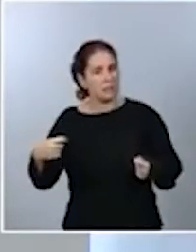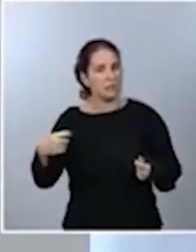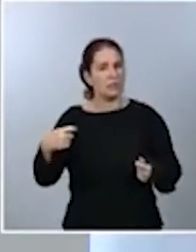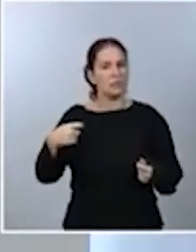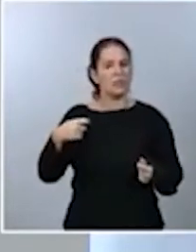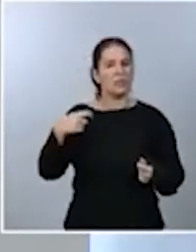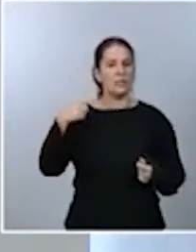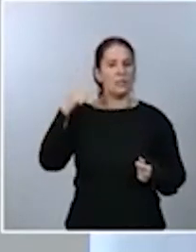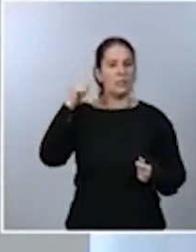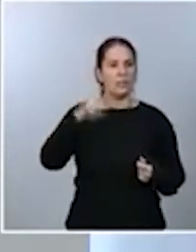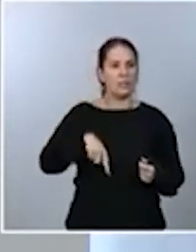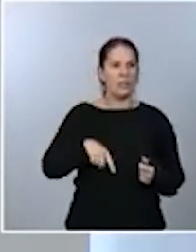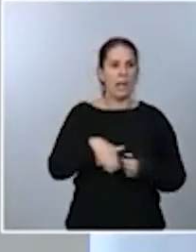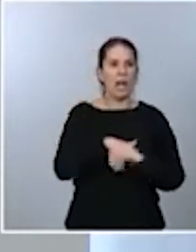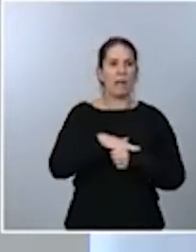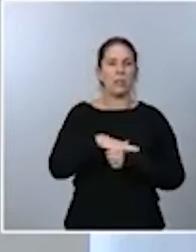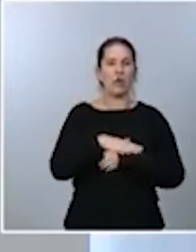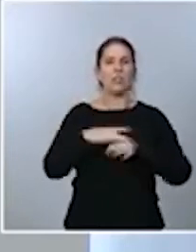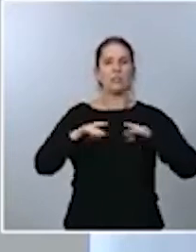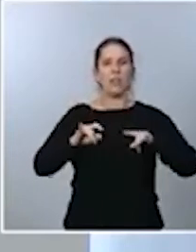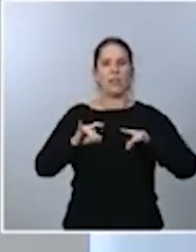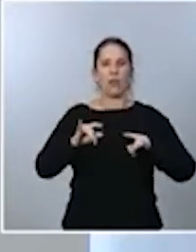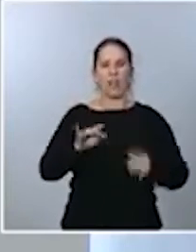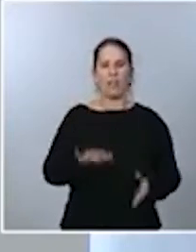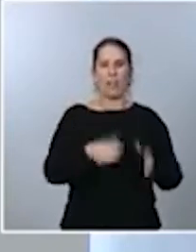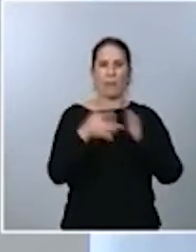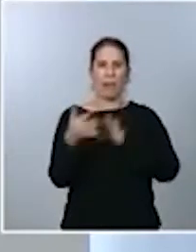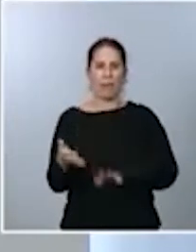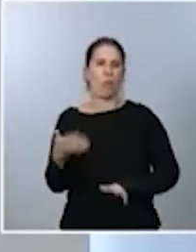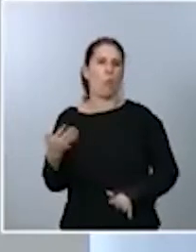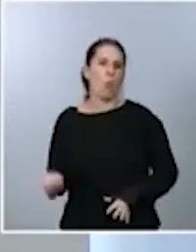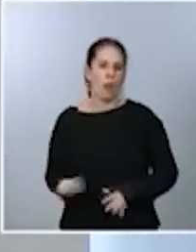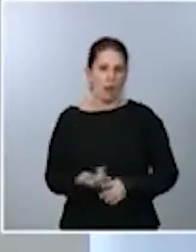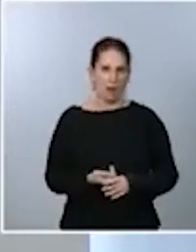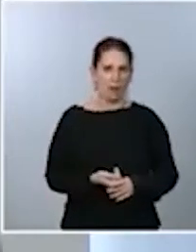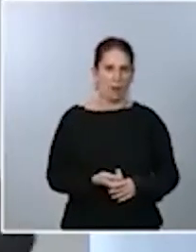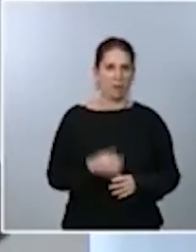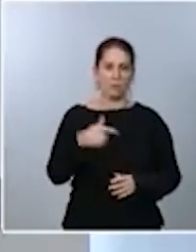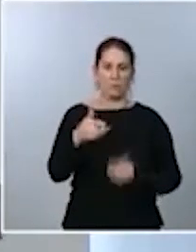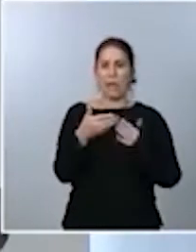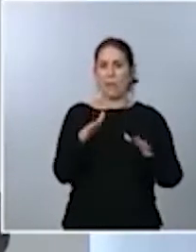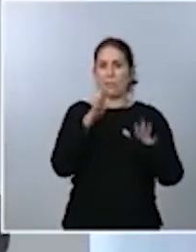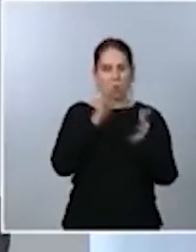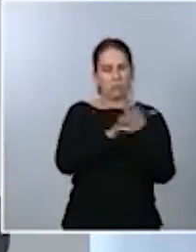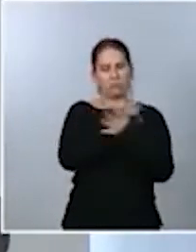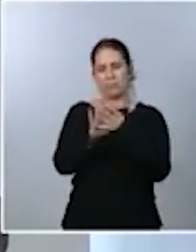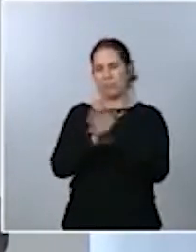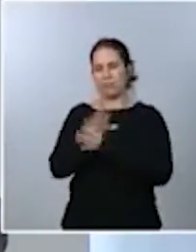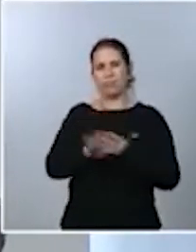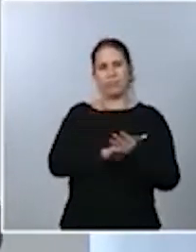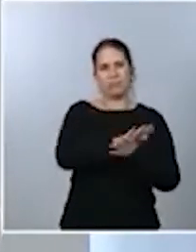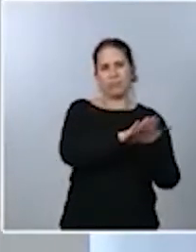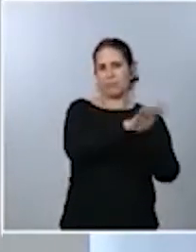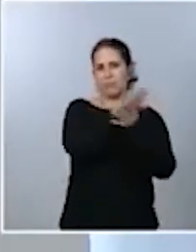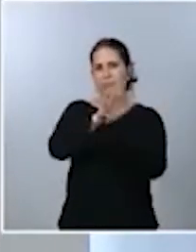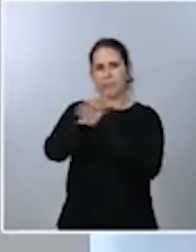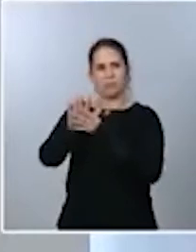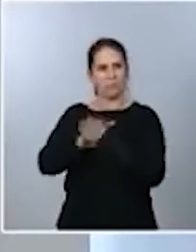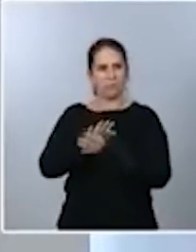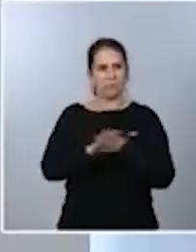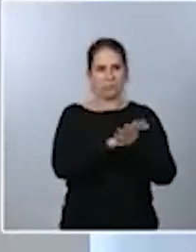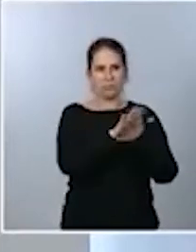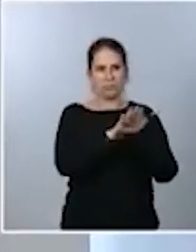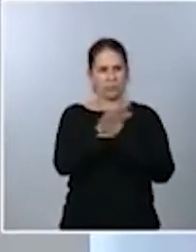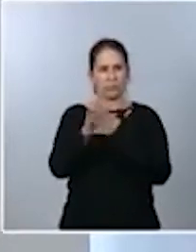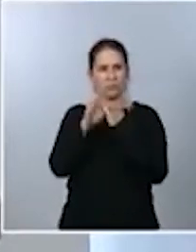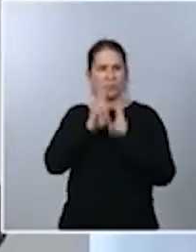de aplicación de esta medida. Todo esto está abierto en discusión. Nosotros estamos, como siempre, monitorizando las